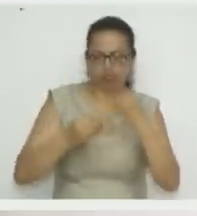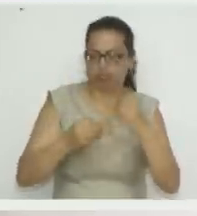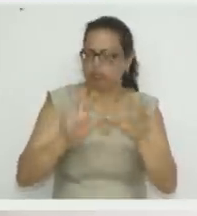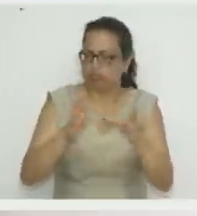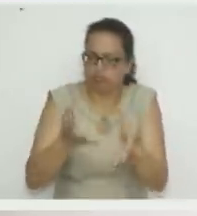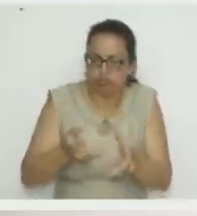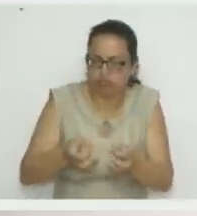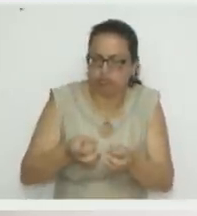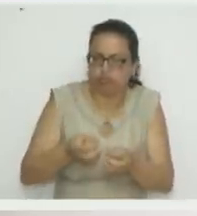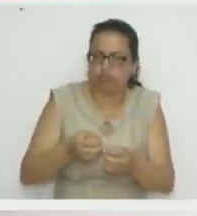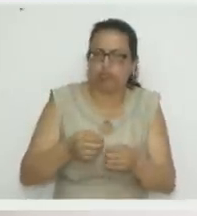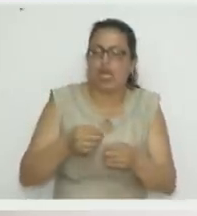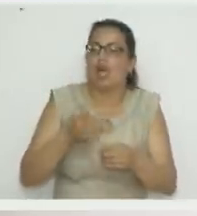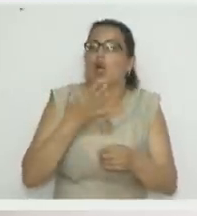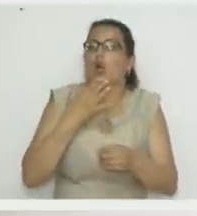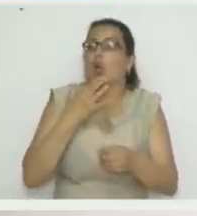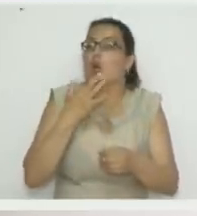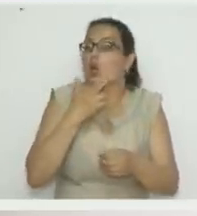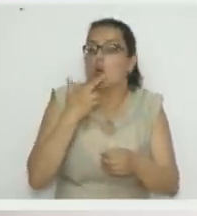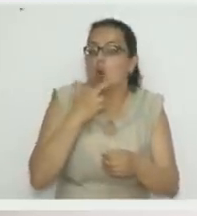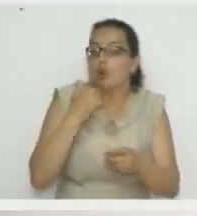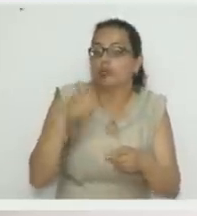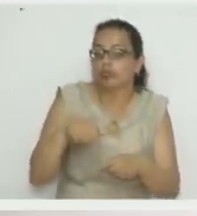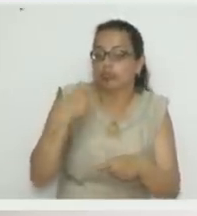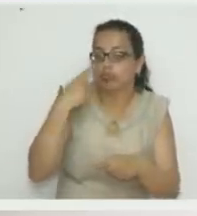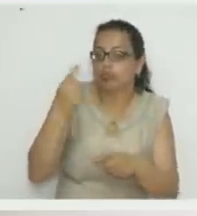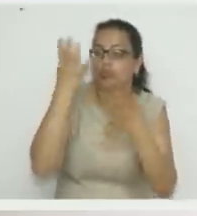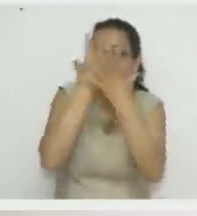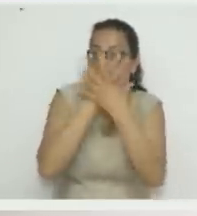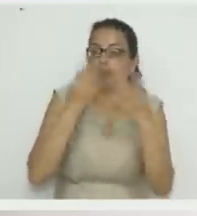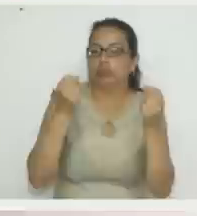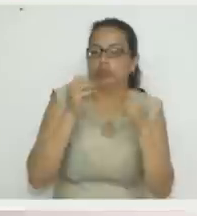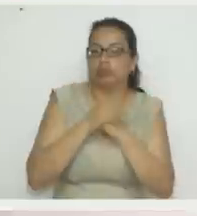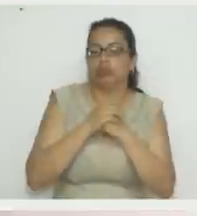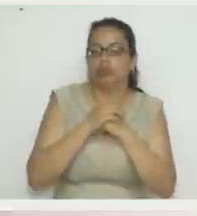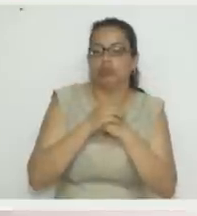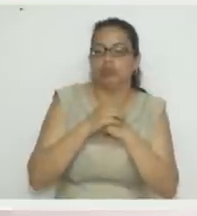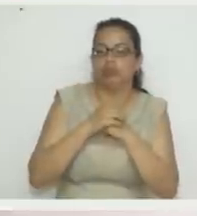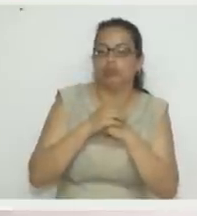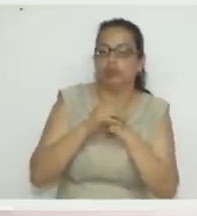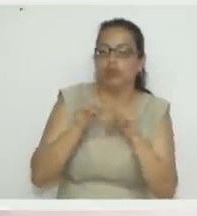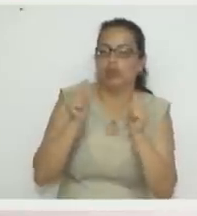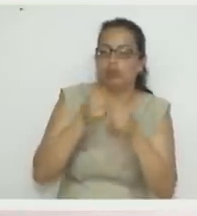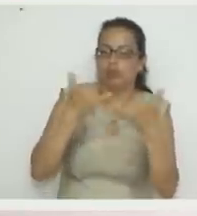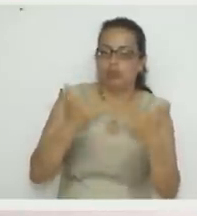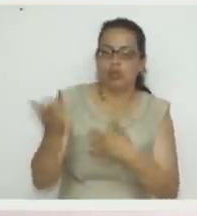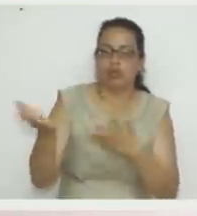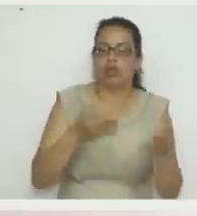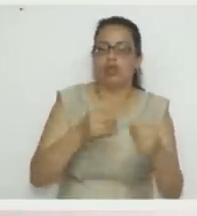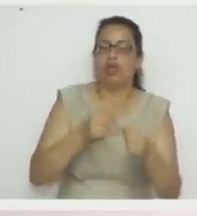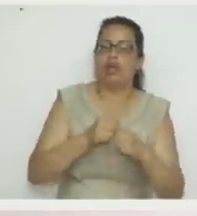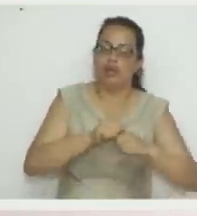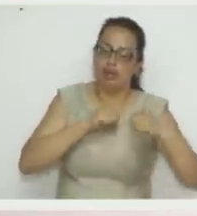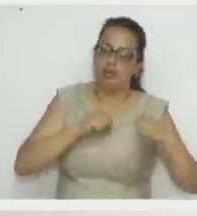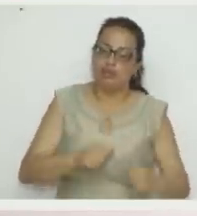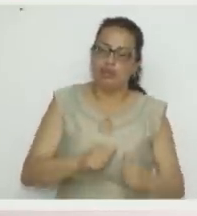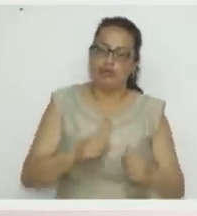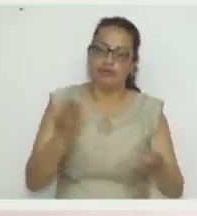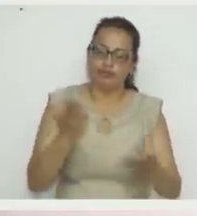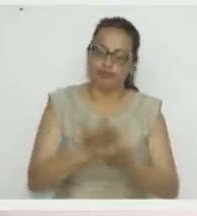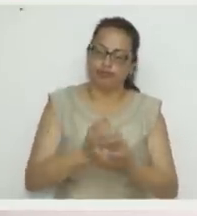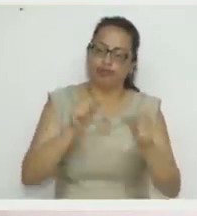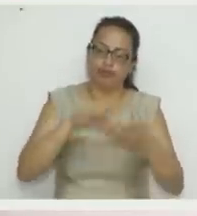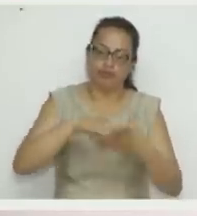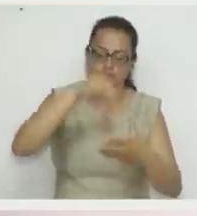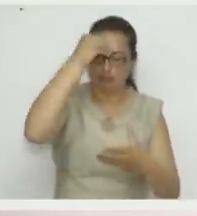qué es lo que más quieren hacer y de acuerdo a la época, ¿no? Como bien, amor y amistad, pues se está haciendo un sobrecito para que ustedes